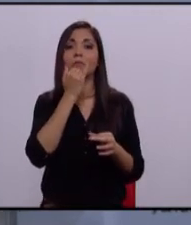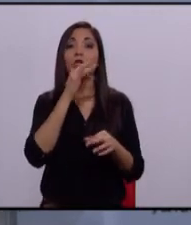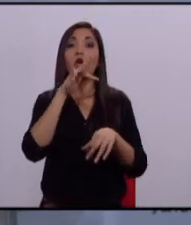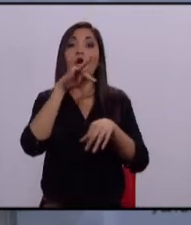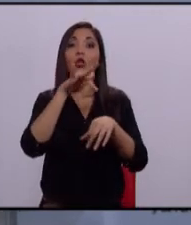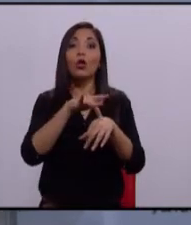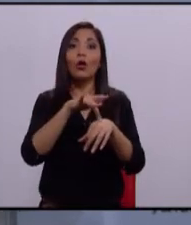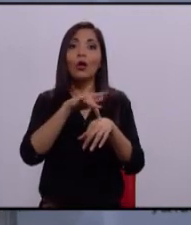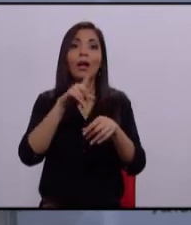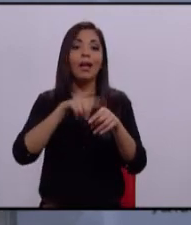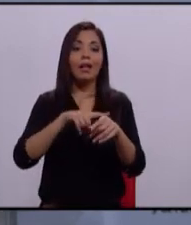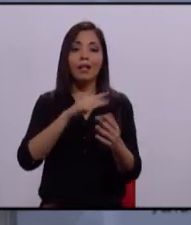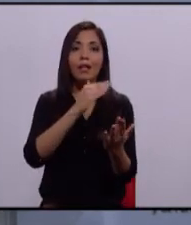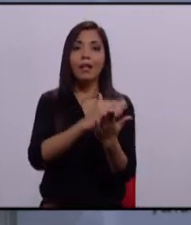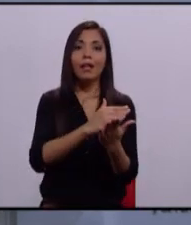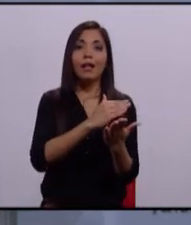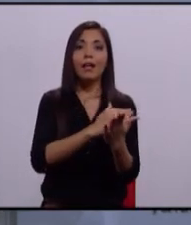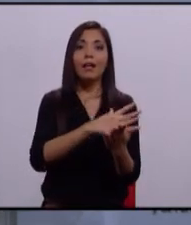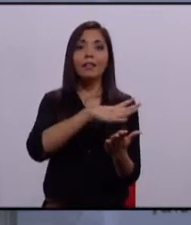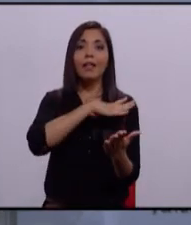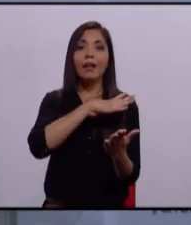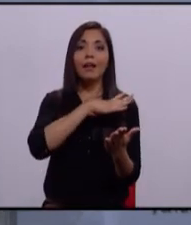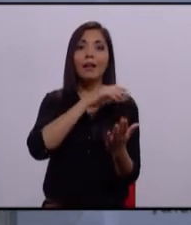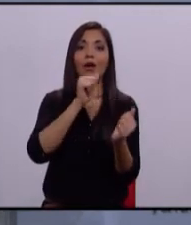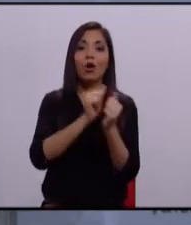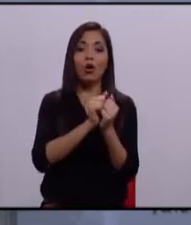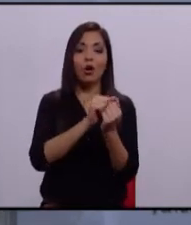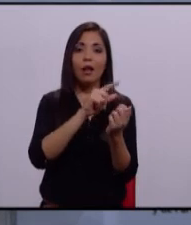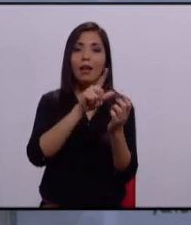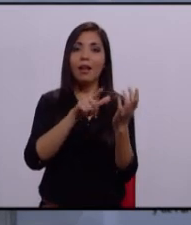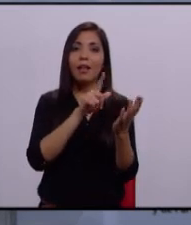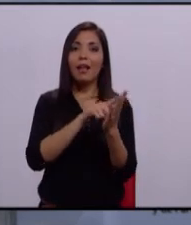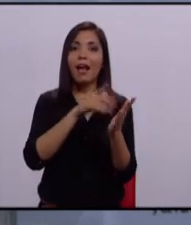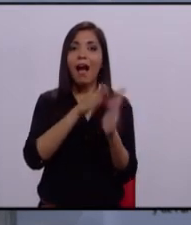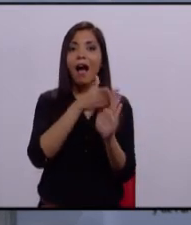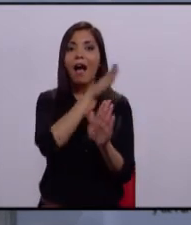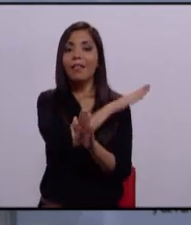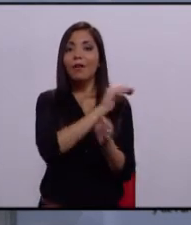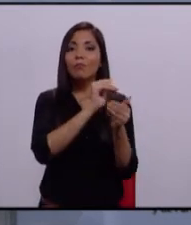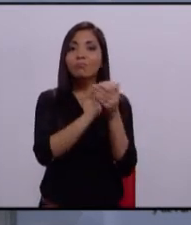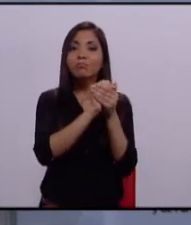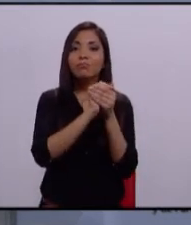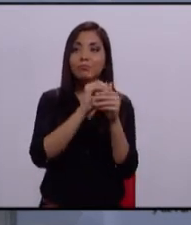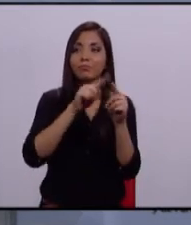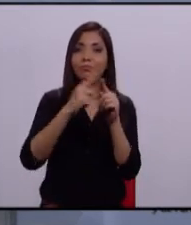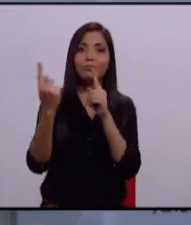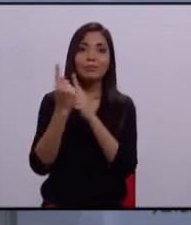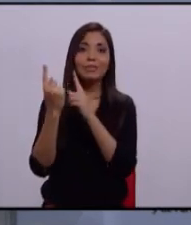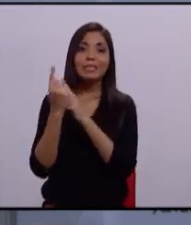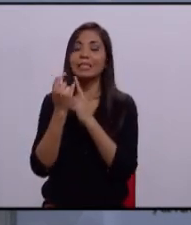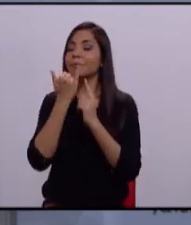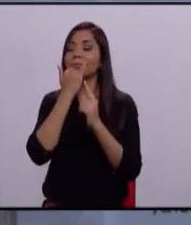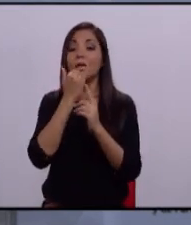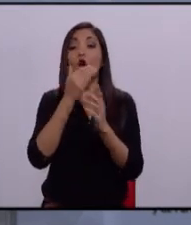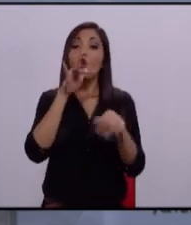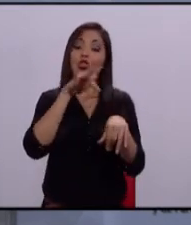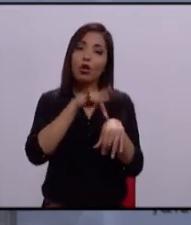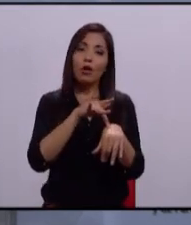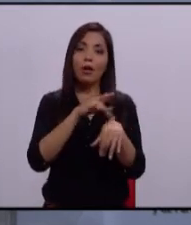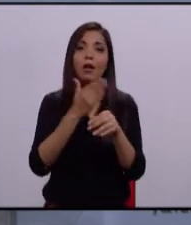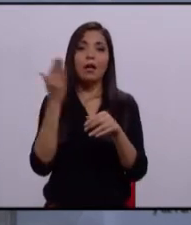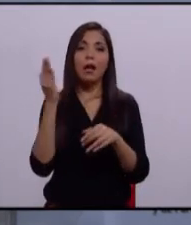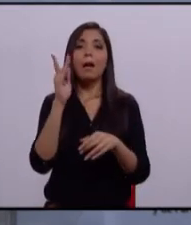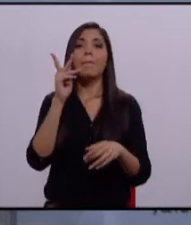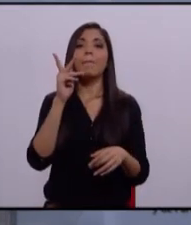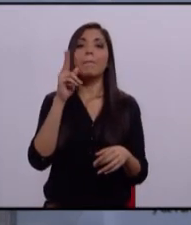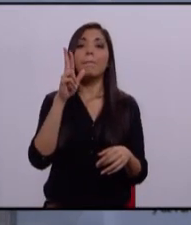turno de acuerdo a lo marcado y de acuerdo también con el sorteo que cada uno de los candidatos estuvo presente es ahora para el candidato del